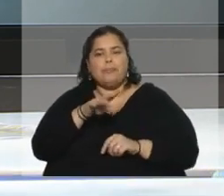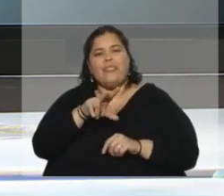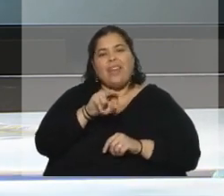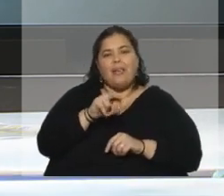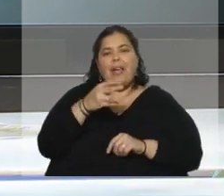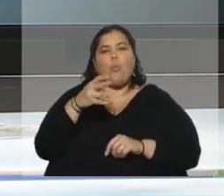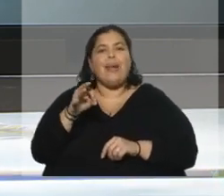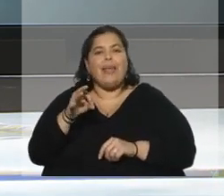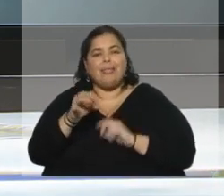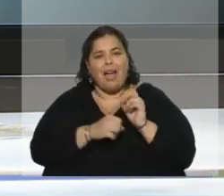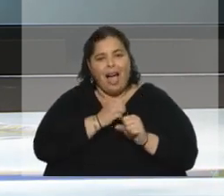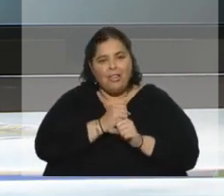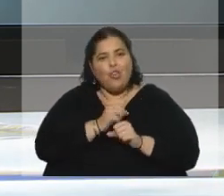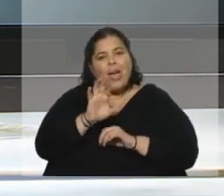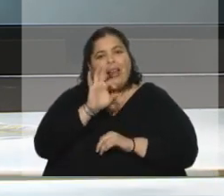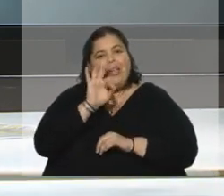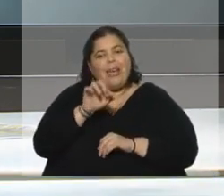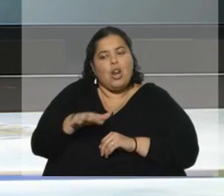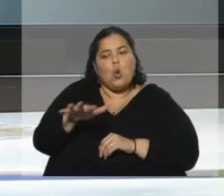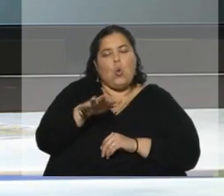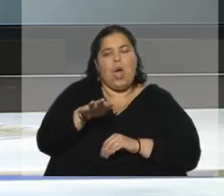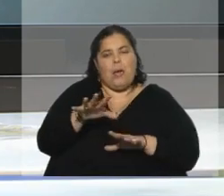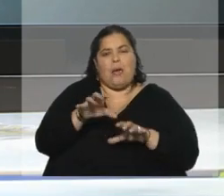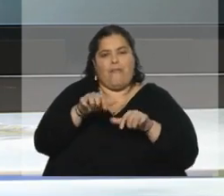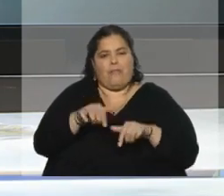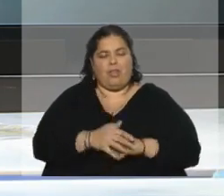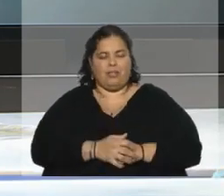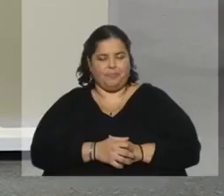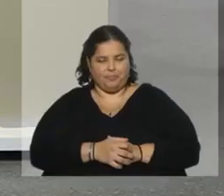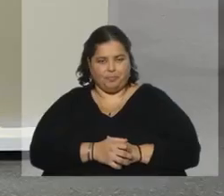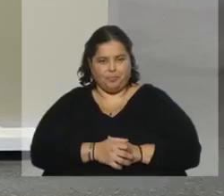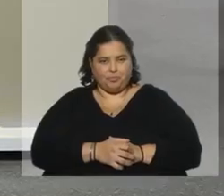pico de años, que está eligiendo esos lugares para vivir realmente.